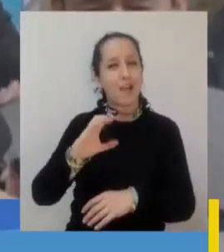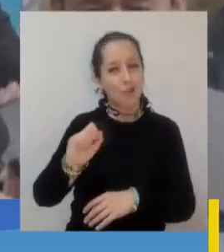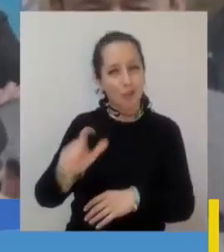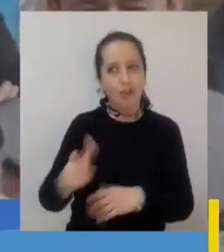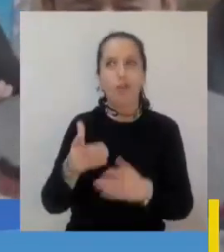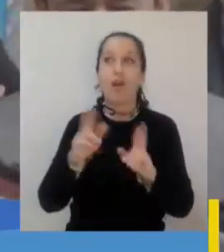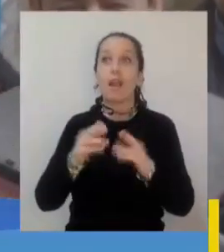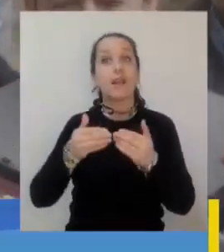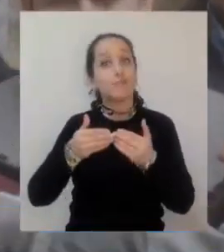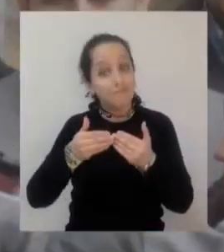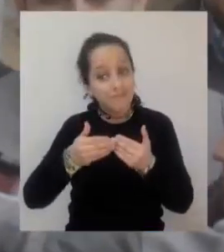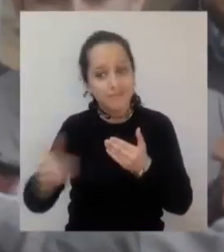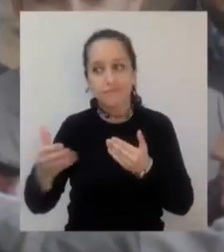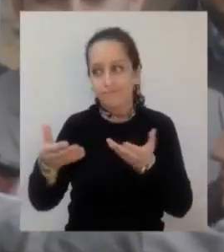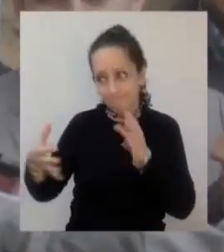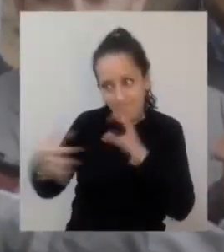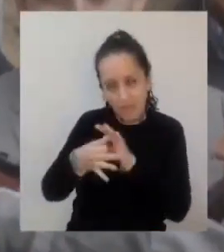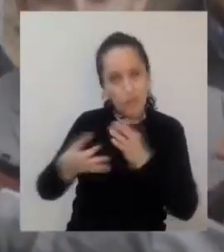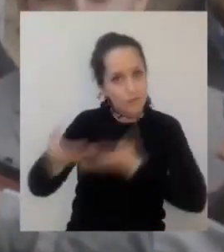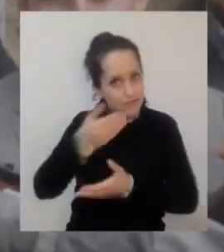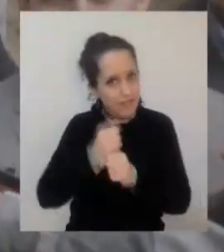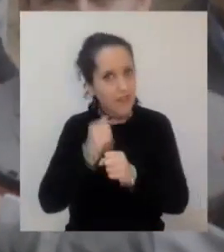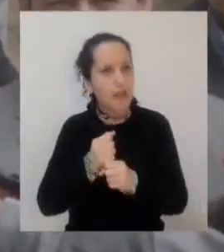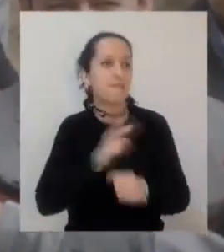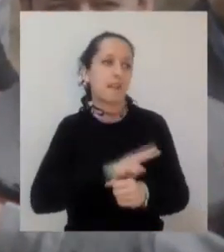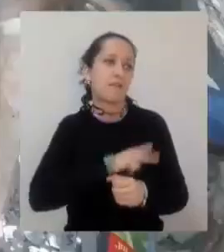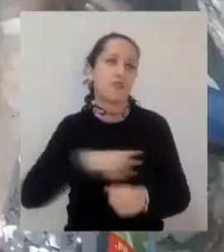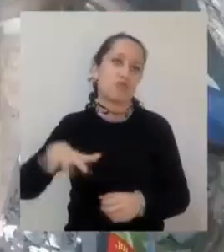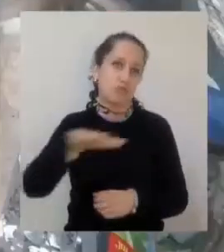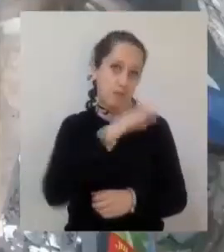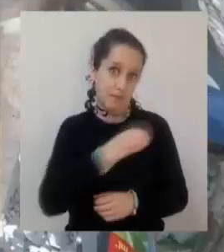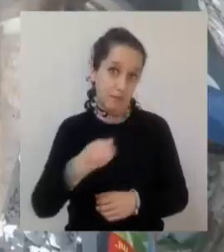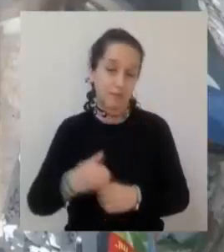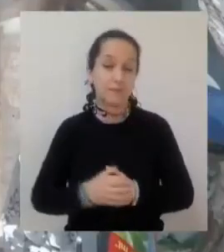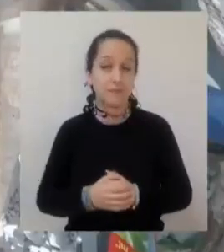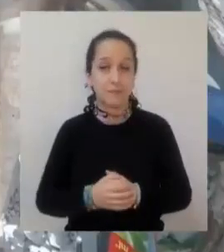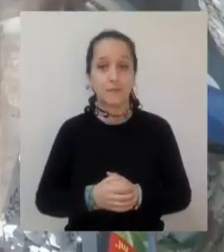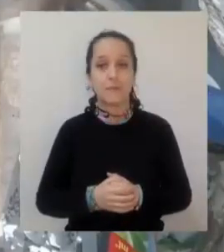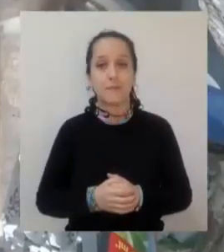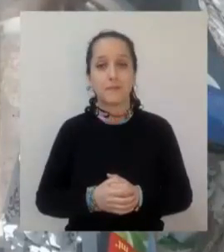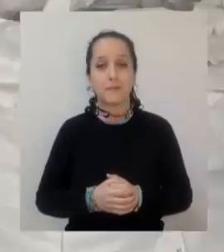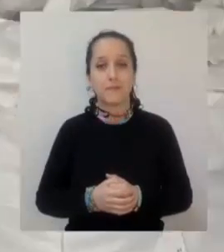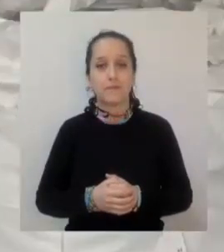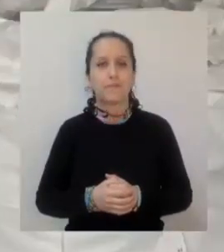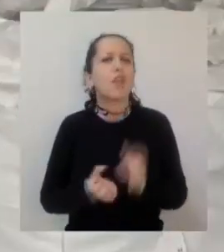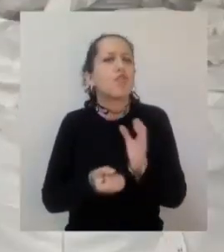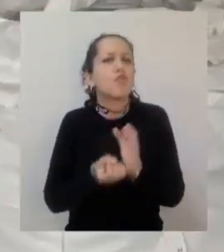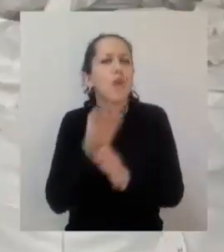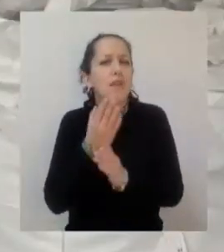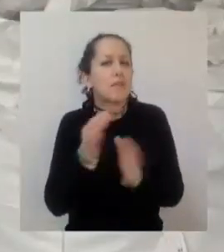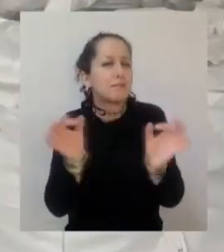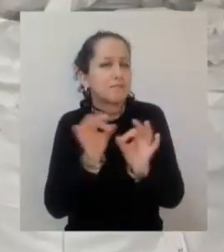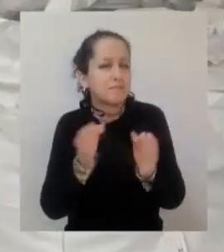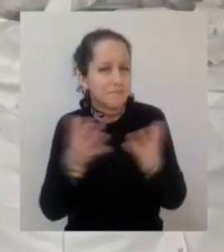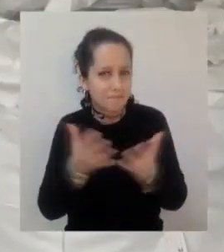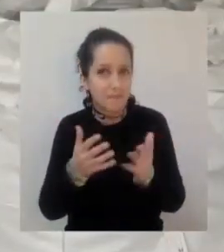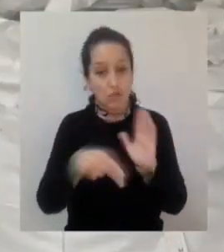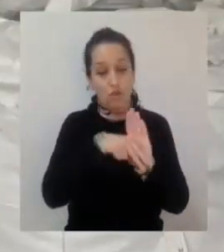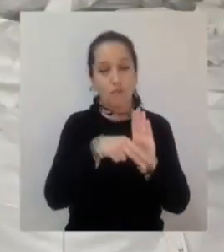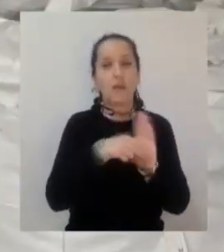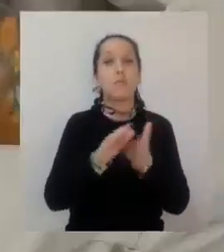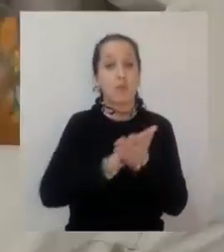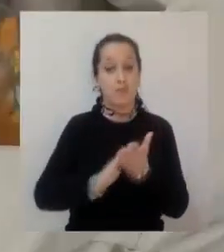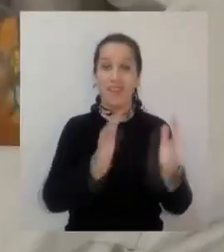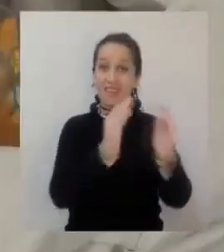mucho tiempo y que sea una muy buena relación en beneficio de todas y de todos los países. Una de las novedades que considera la normativa es el